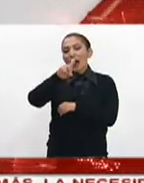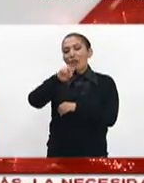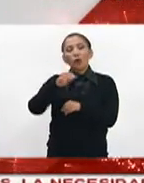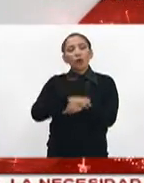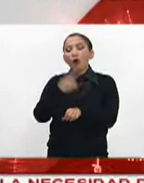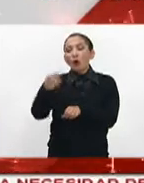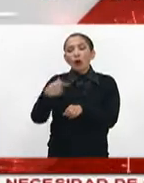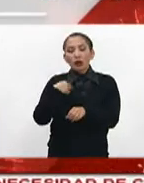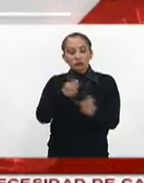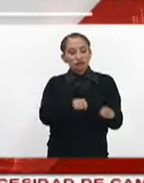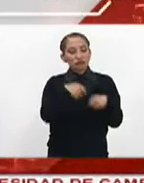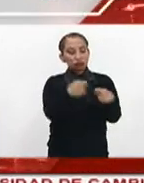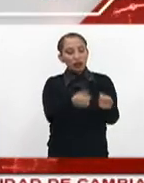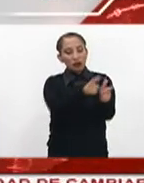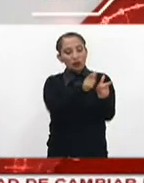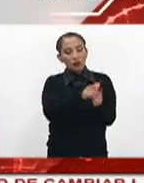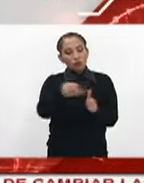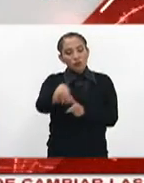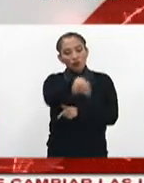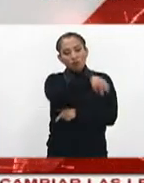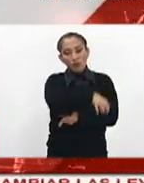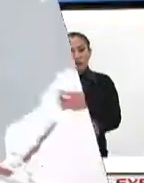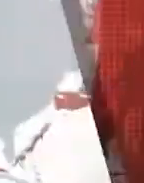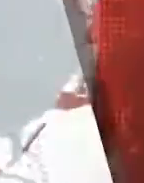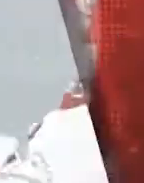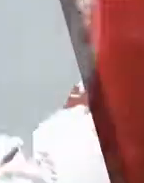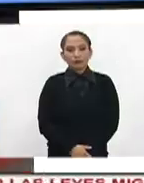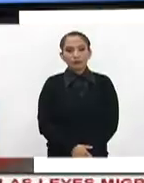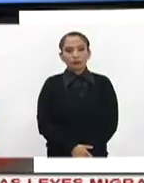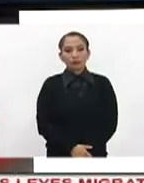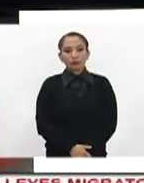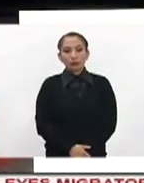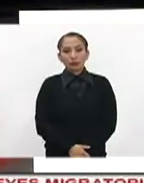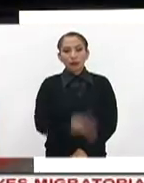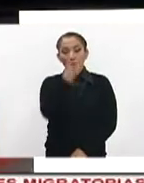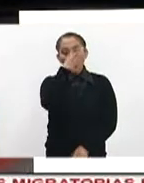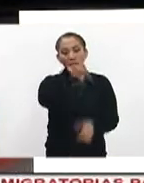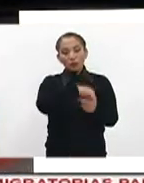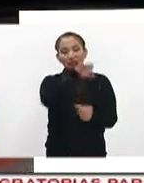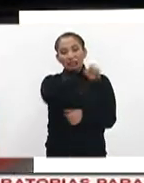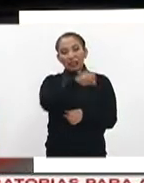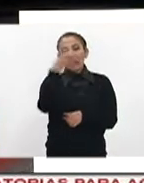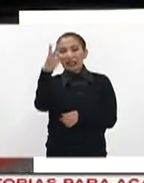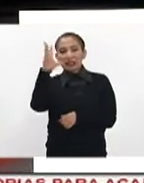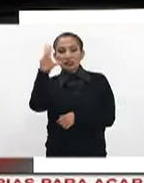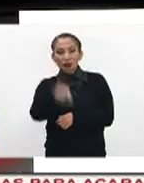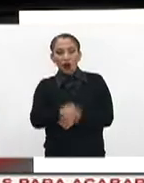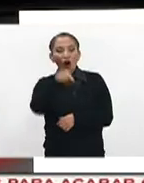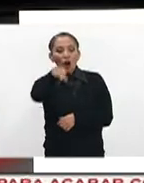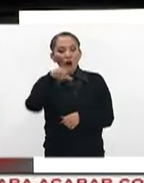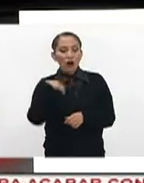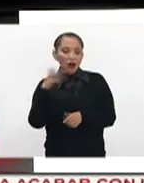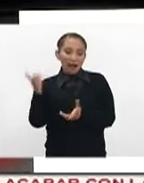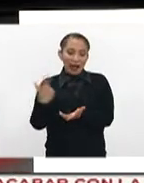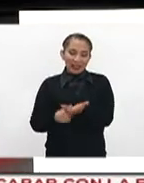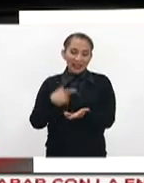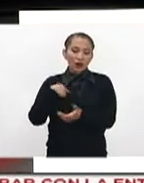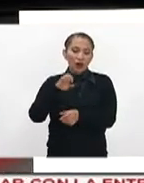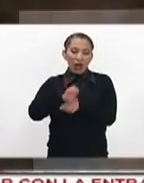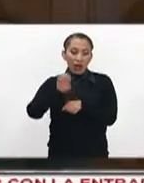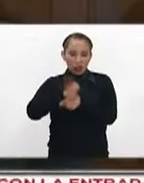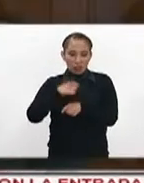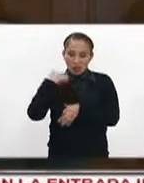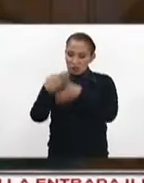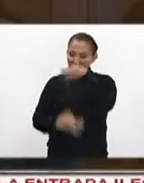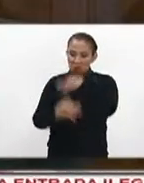con los designados presidenciales que lo acompañan. Con cuatro votos a favor y tres en contra, el Congreso de Ecuador aceptó abrir